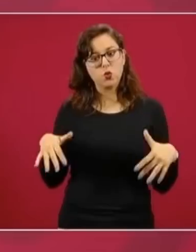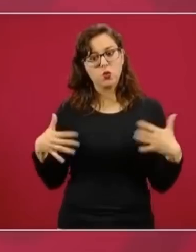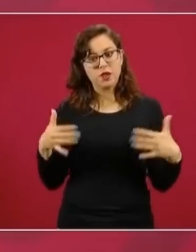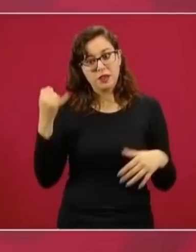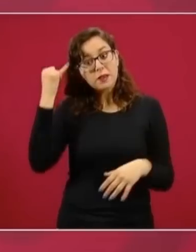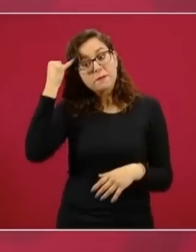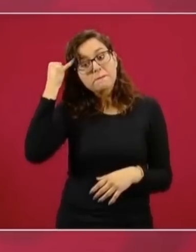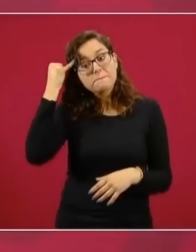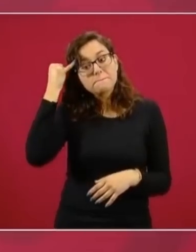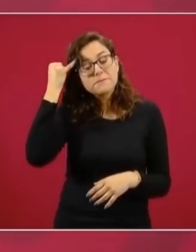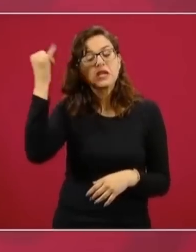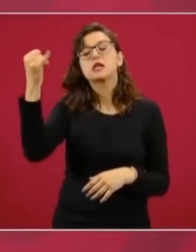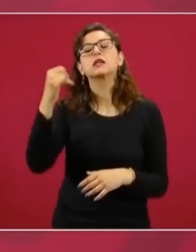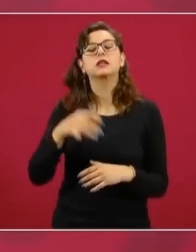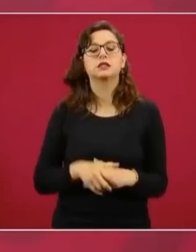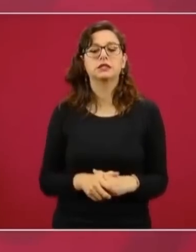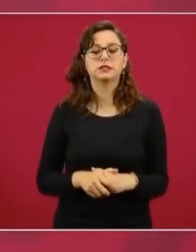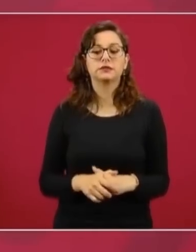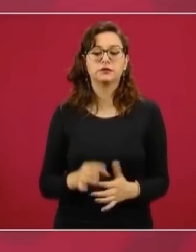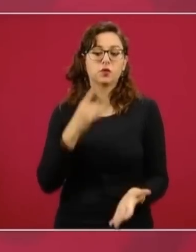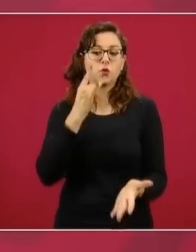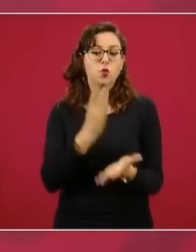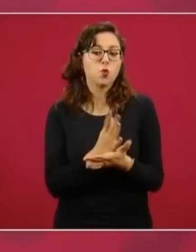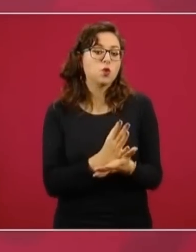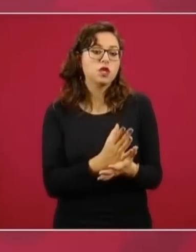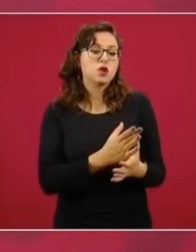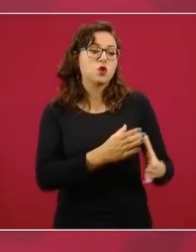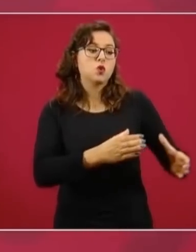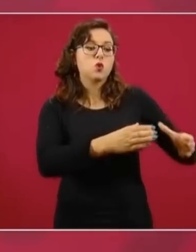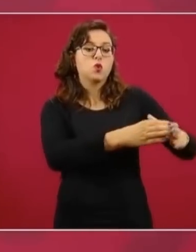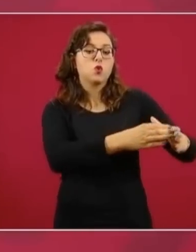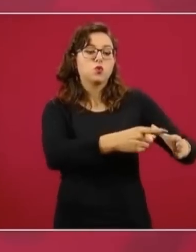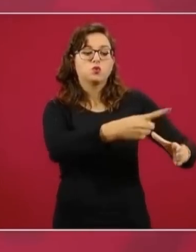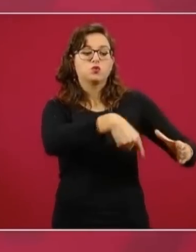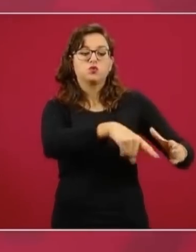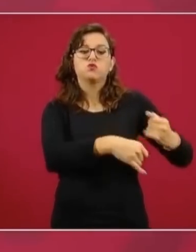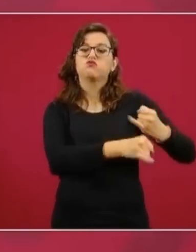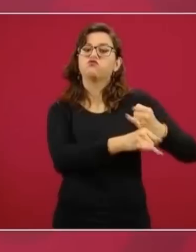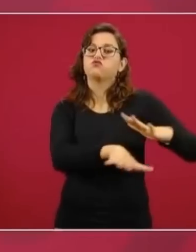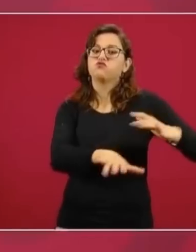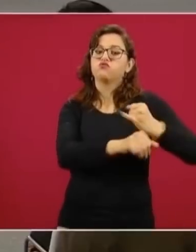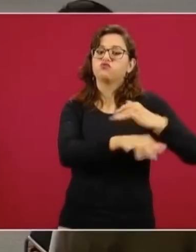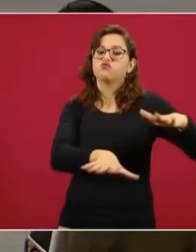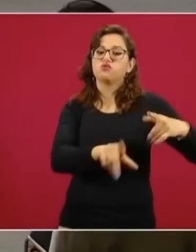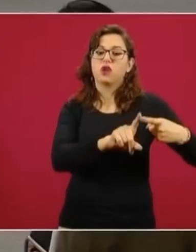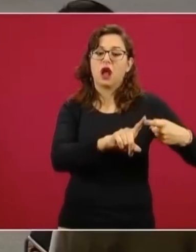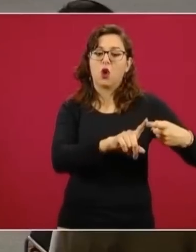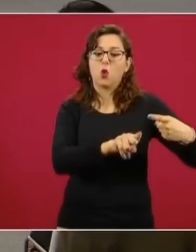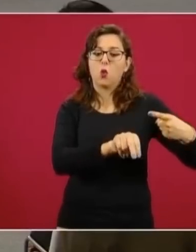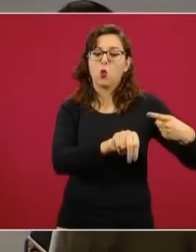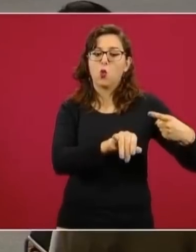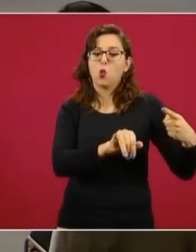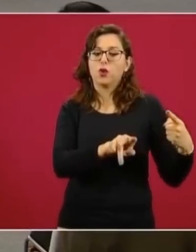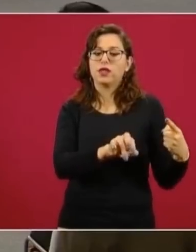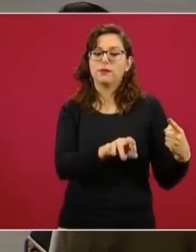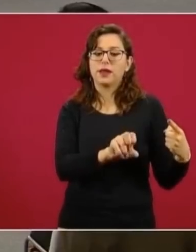sería la información del universal, de la